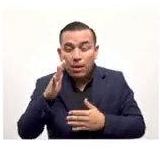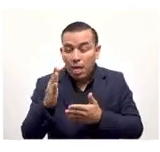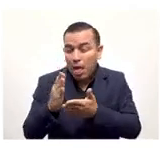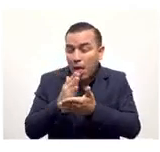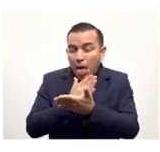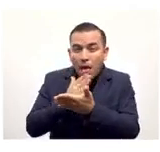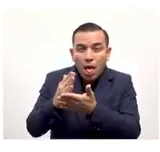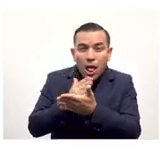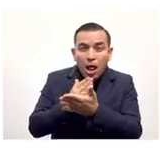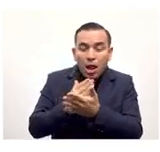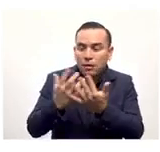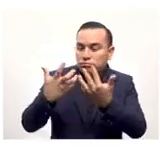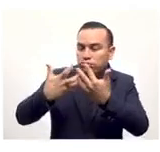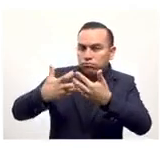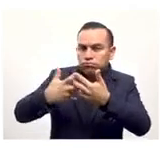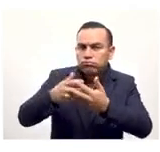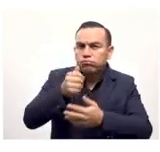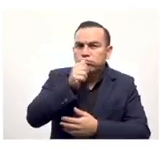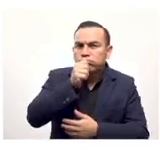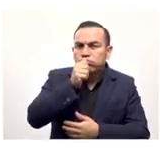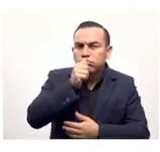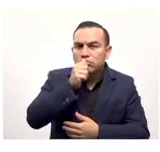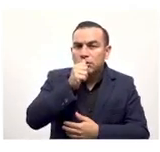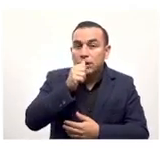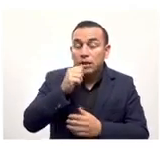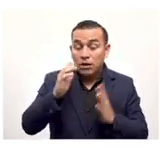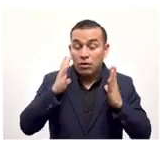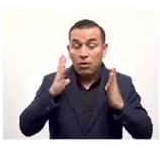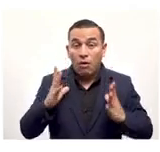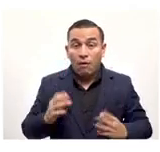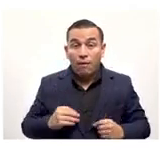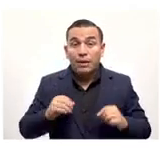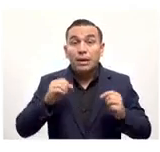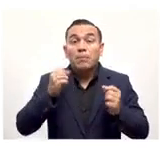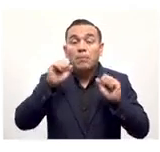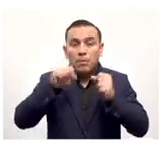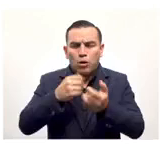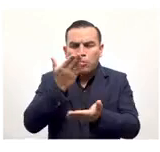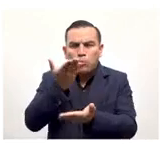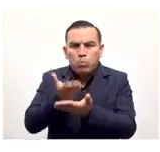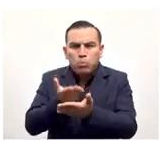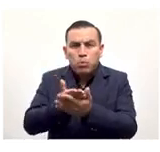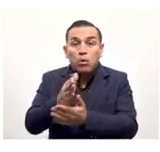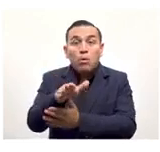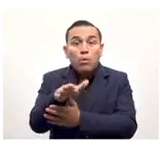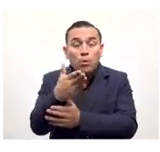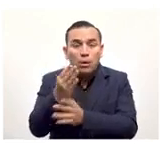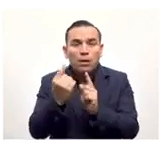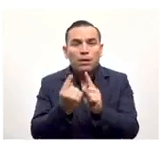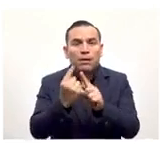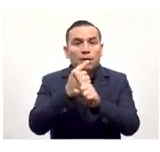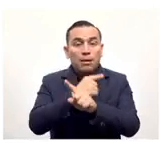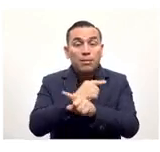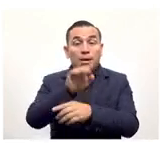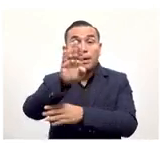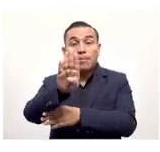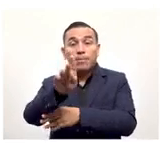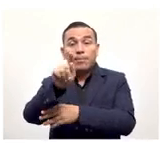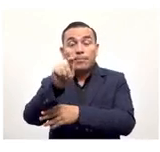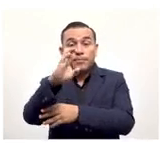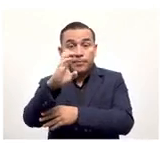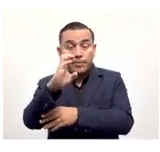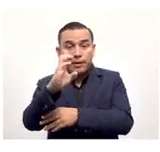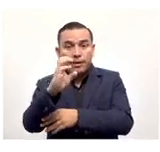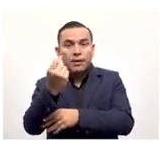perjuicio del accionar del sector privado, el Estado proveerá alternativas que permitan al usuario llevar a cabo transacciones en